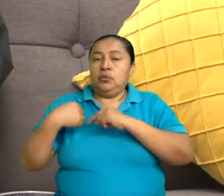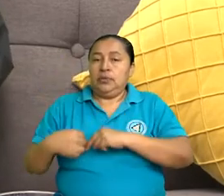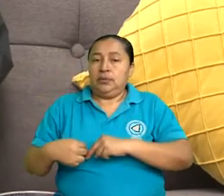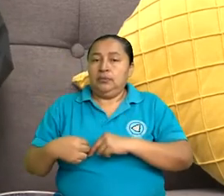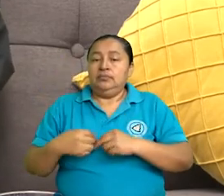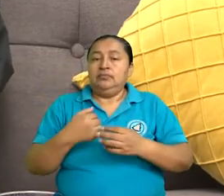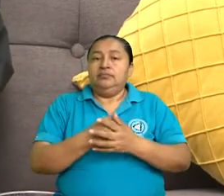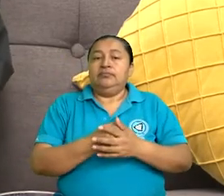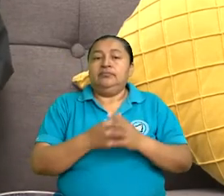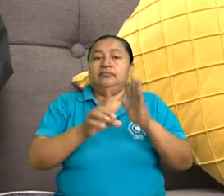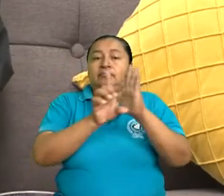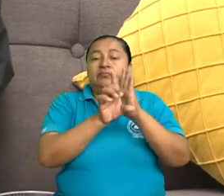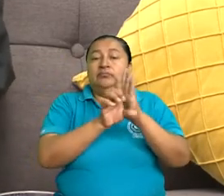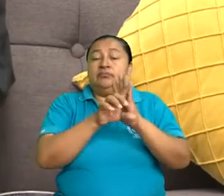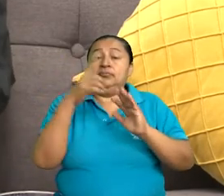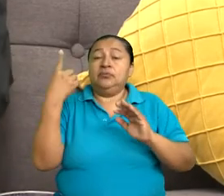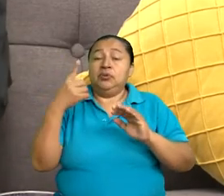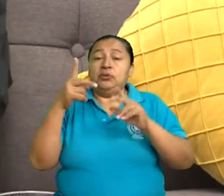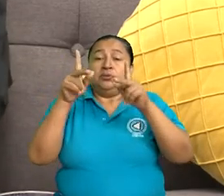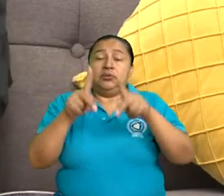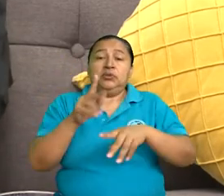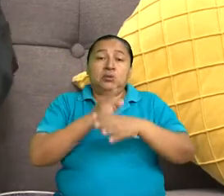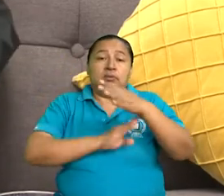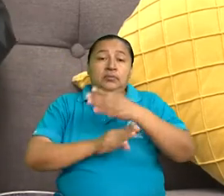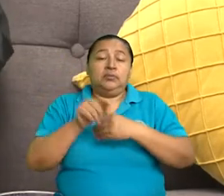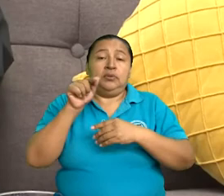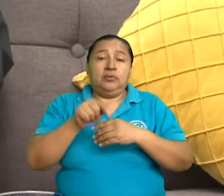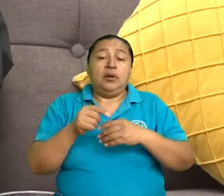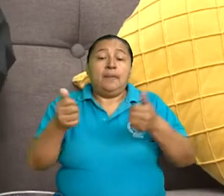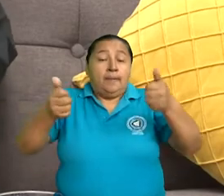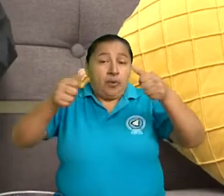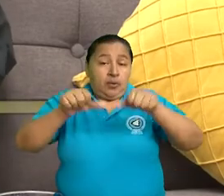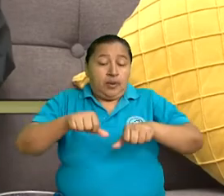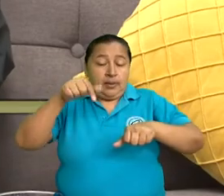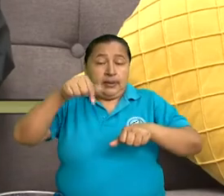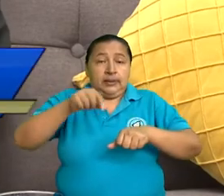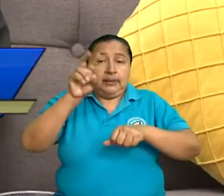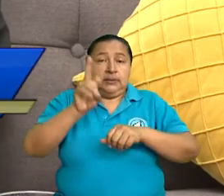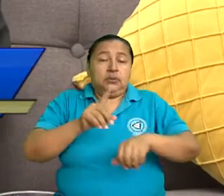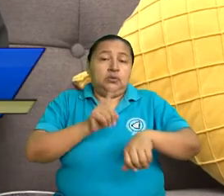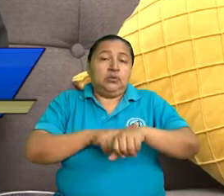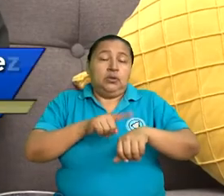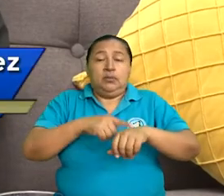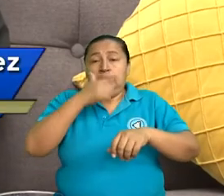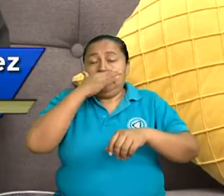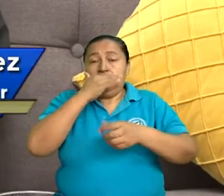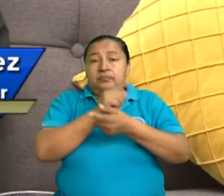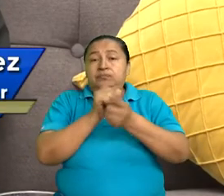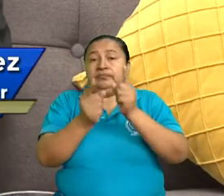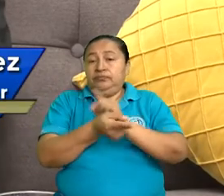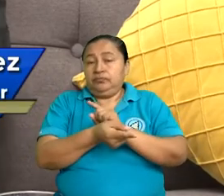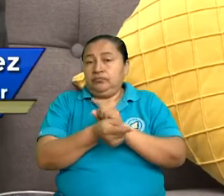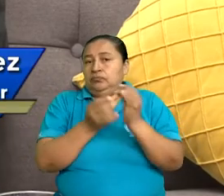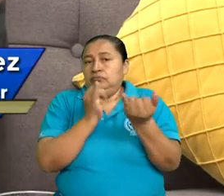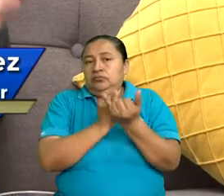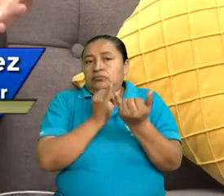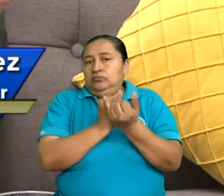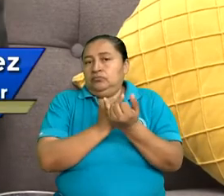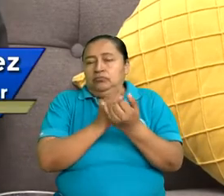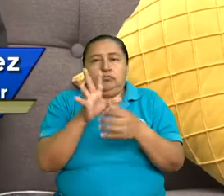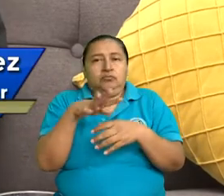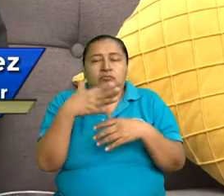la ley de los derechos de las personas con discapacidad fue aprobada en esta segunda etapa de la revolución, como otra